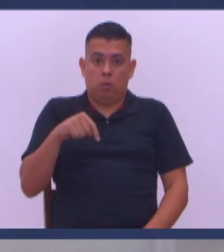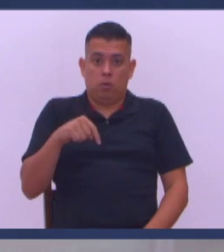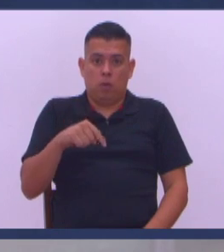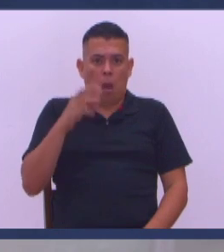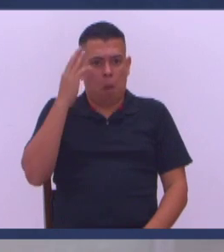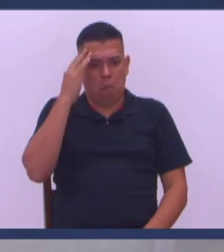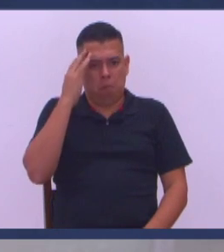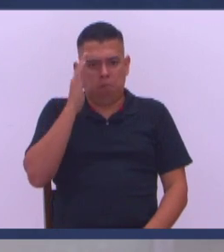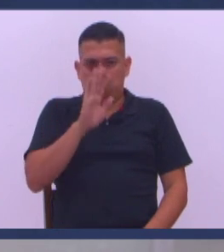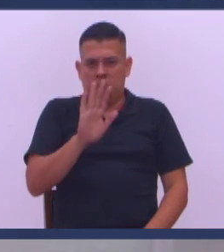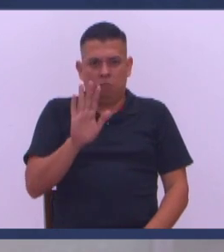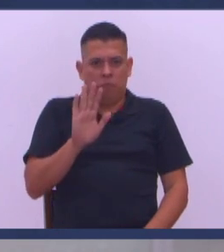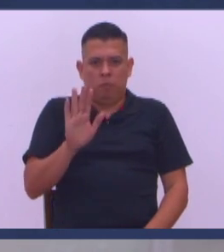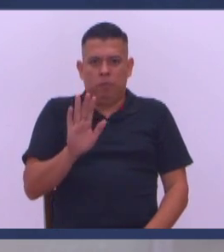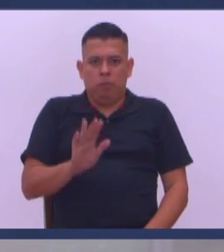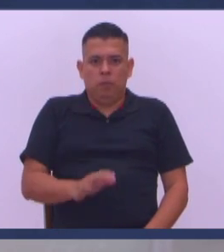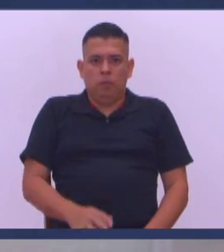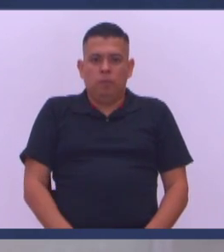Me preocupa